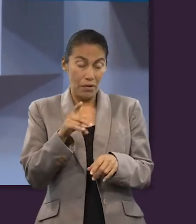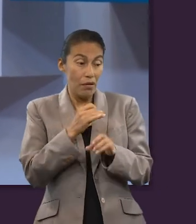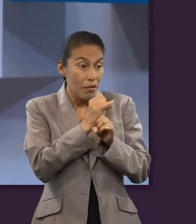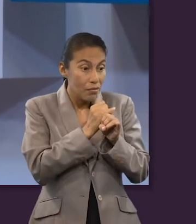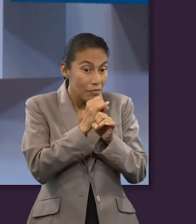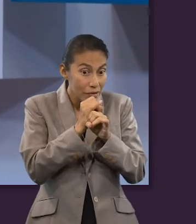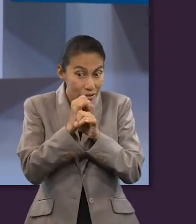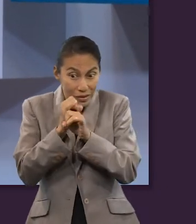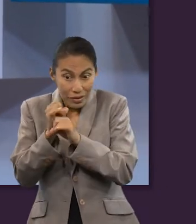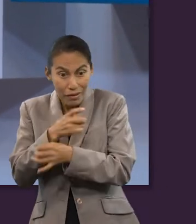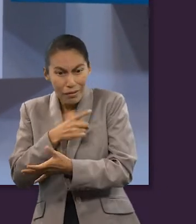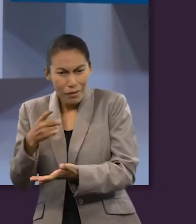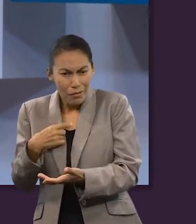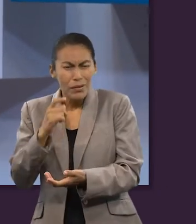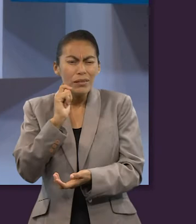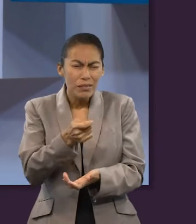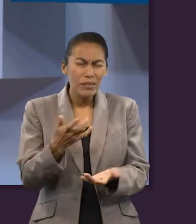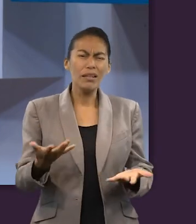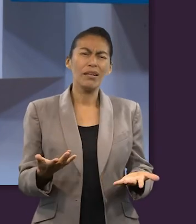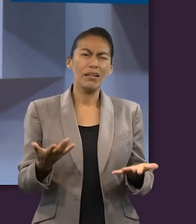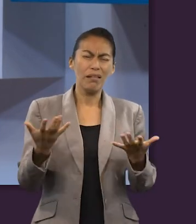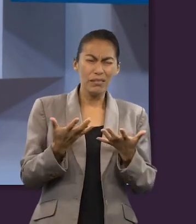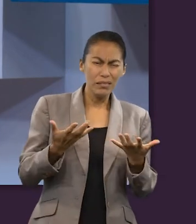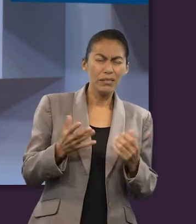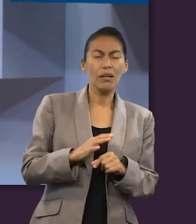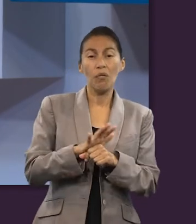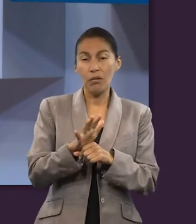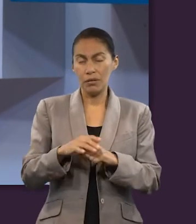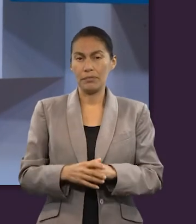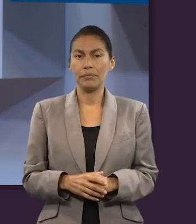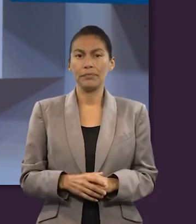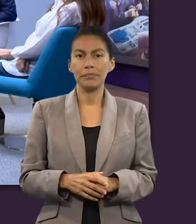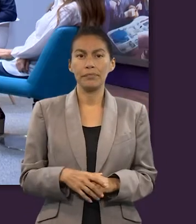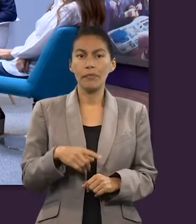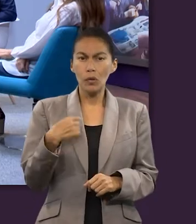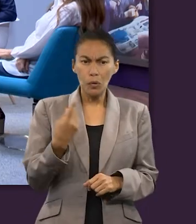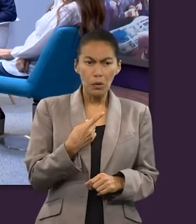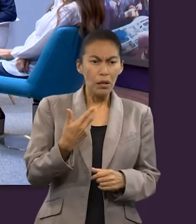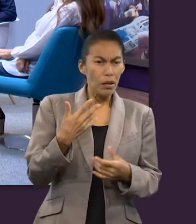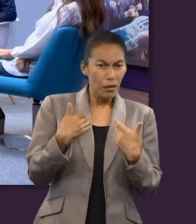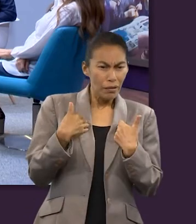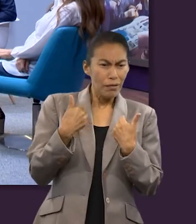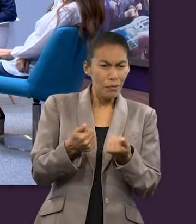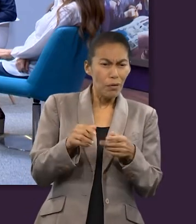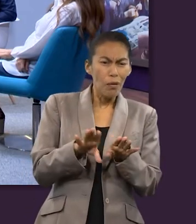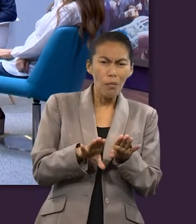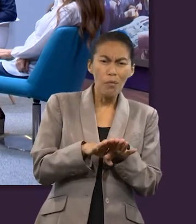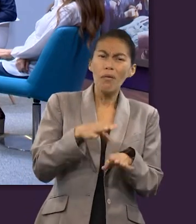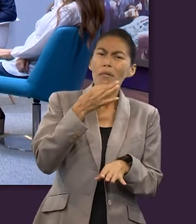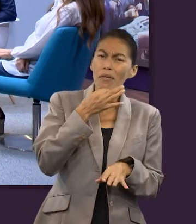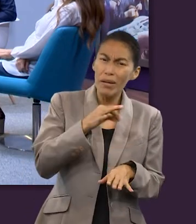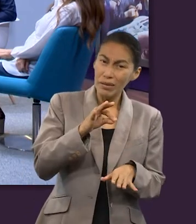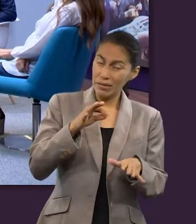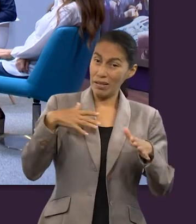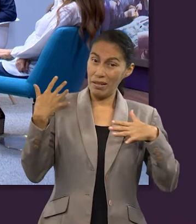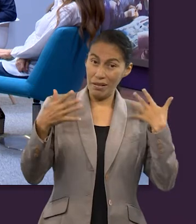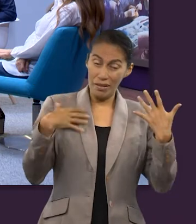bien como a investigar qué era lo que se hacía, qué significaba. Y nos damos cuenta que realmente había fiesta, había alegría.